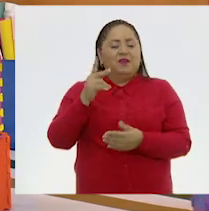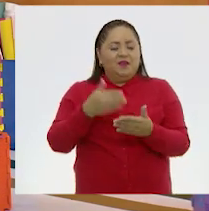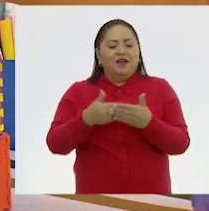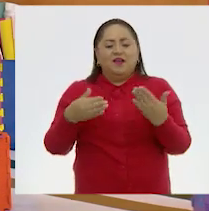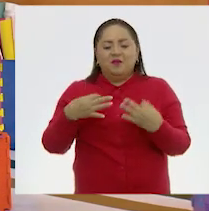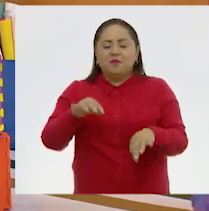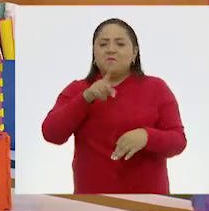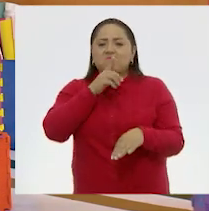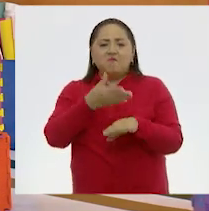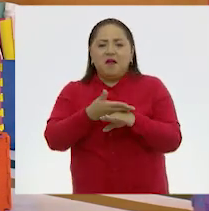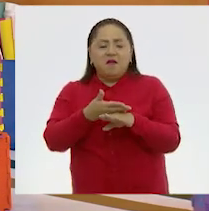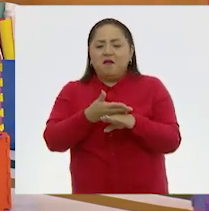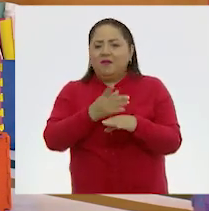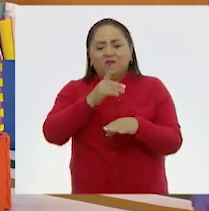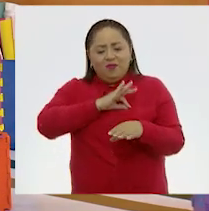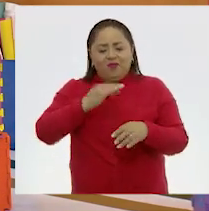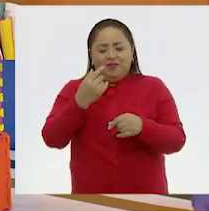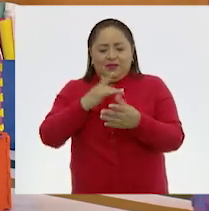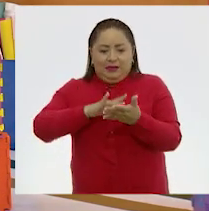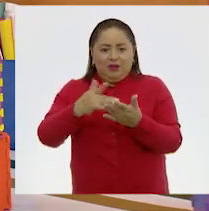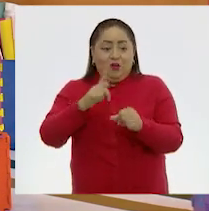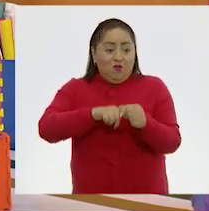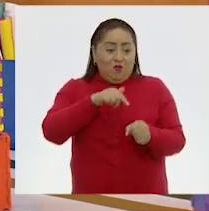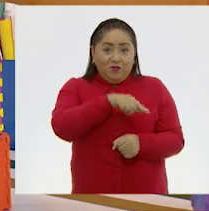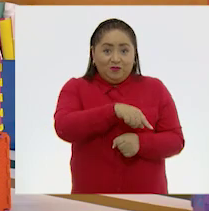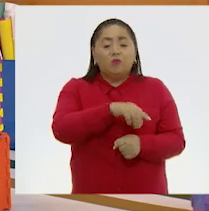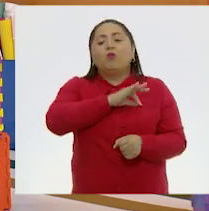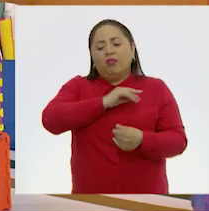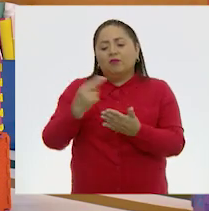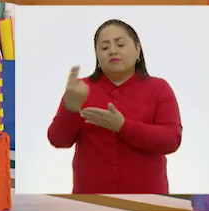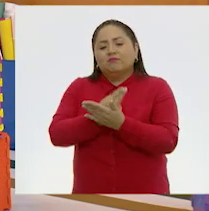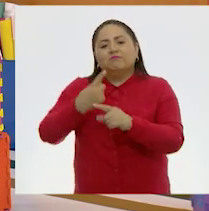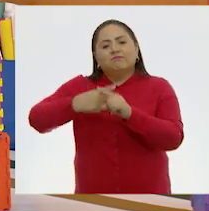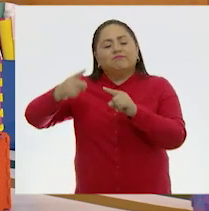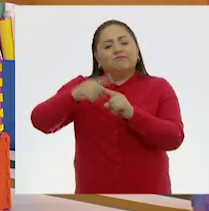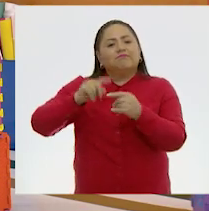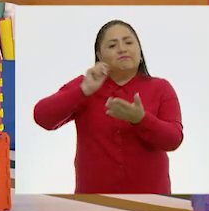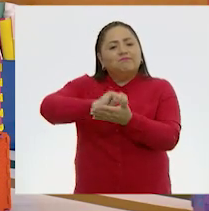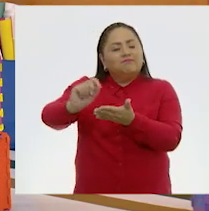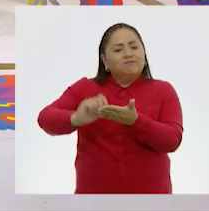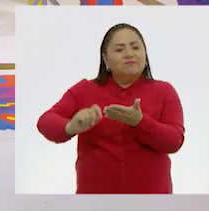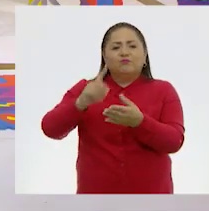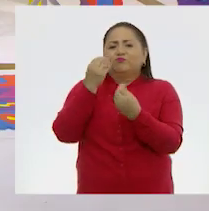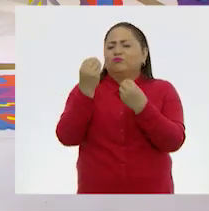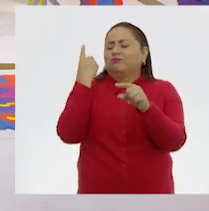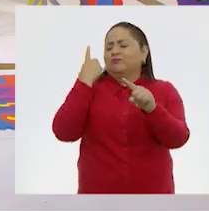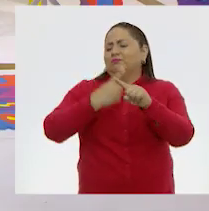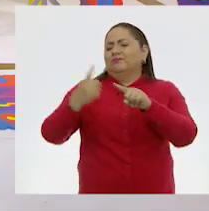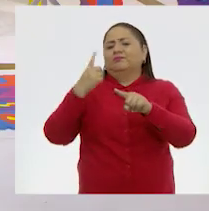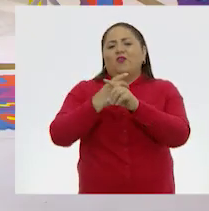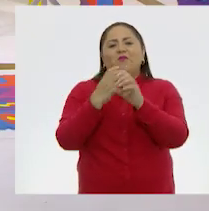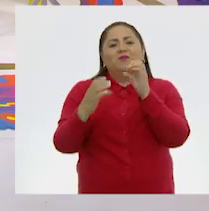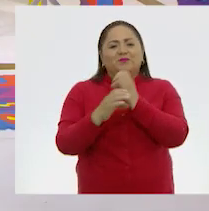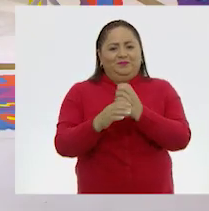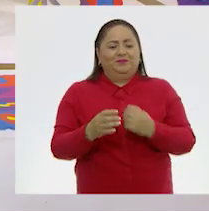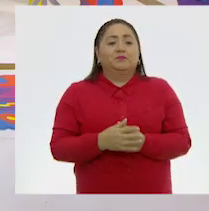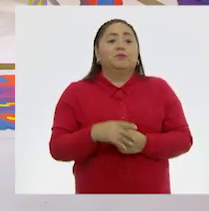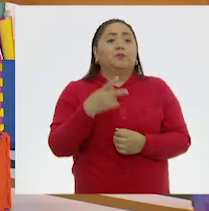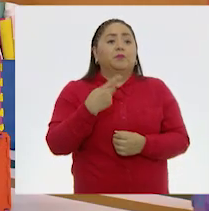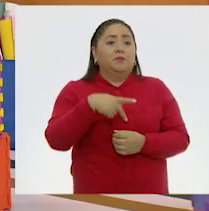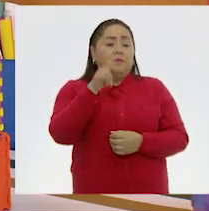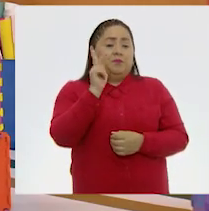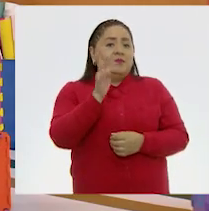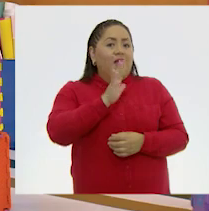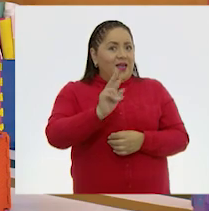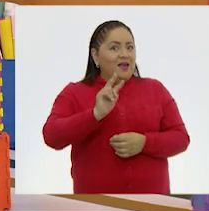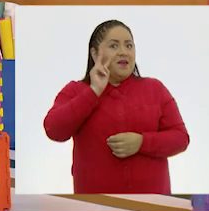estaba en blanco, no había nada, y gracias a nuestros colores pueden aparecer múltiples cosas. Pero luego